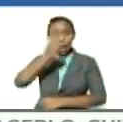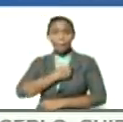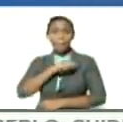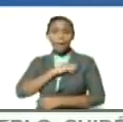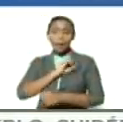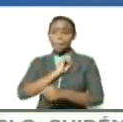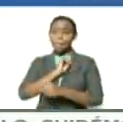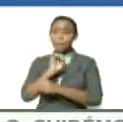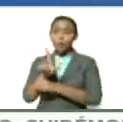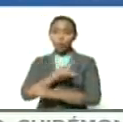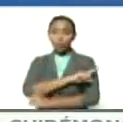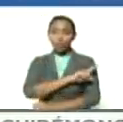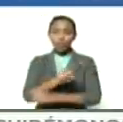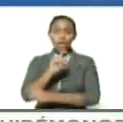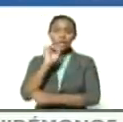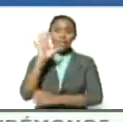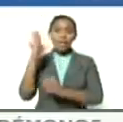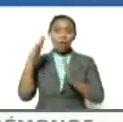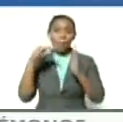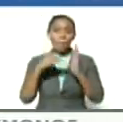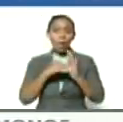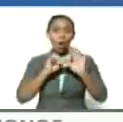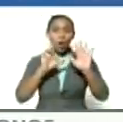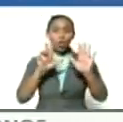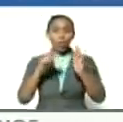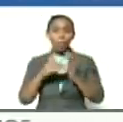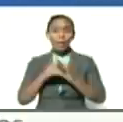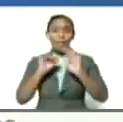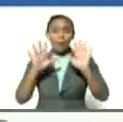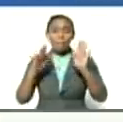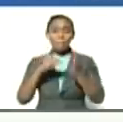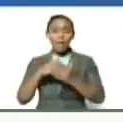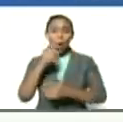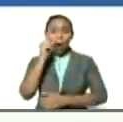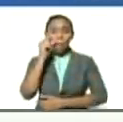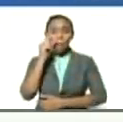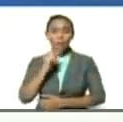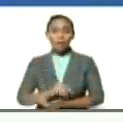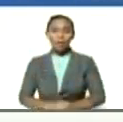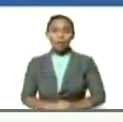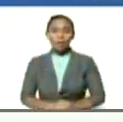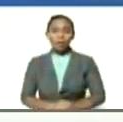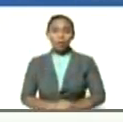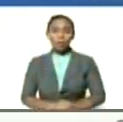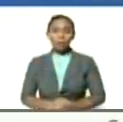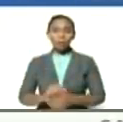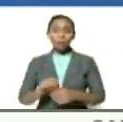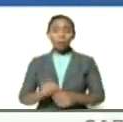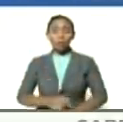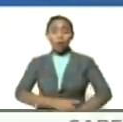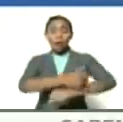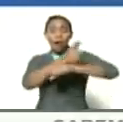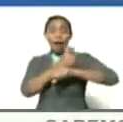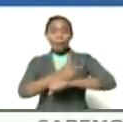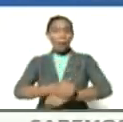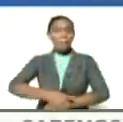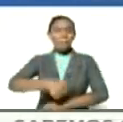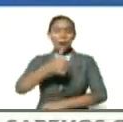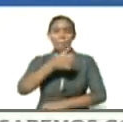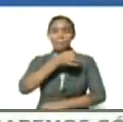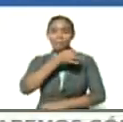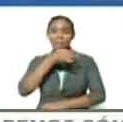5 mil 8 mil 10 mil hombres con las armas más modernas